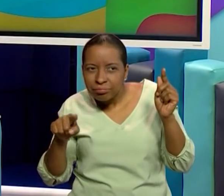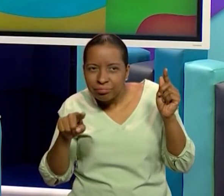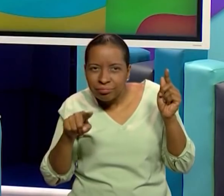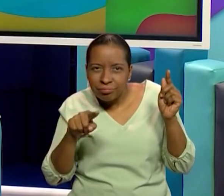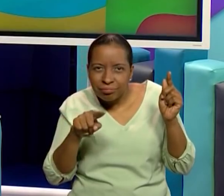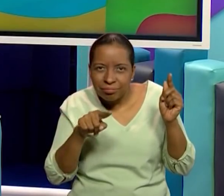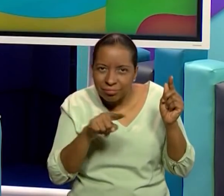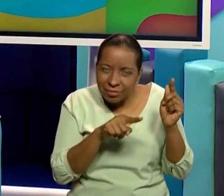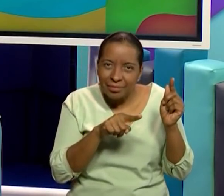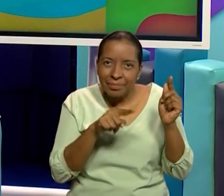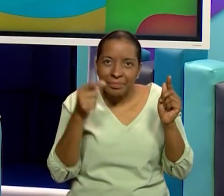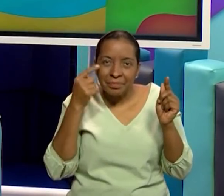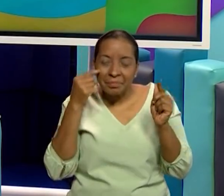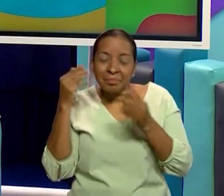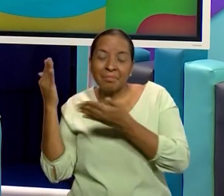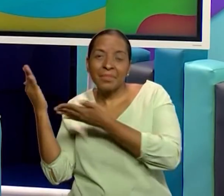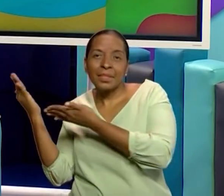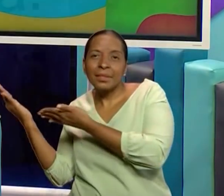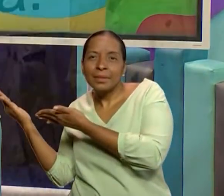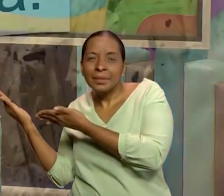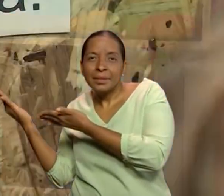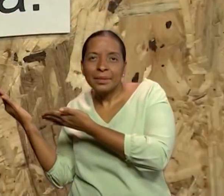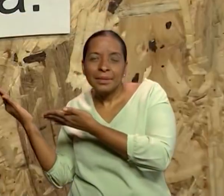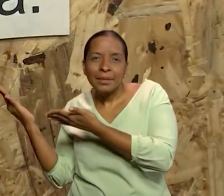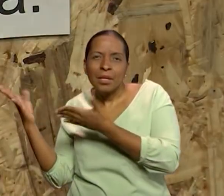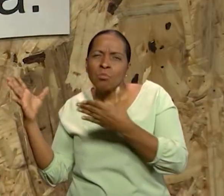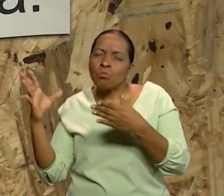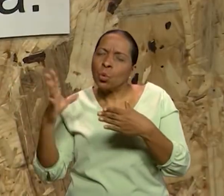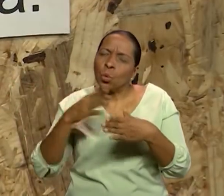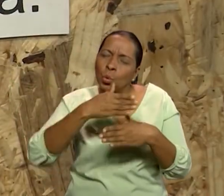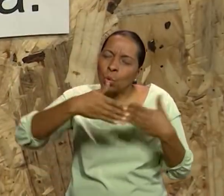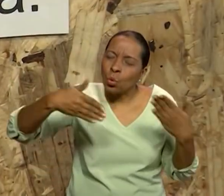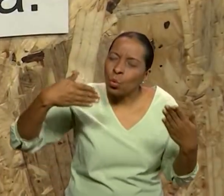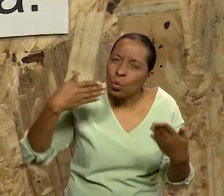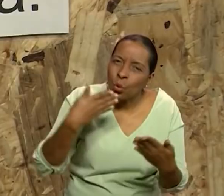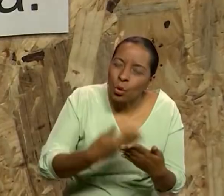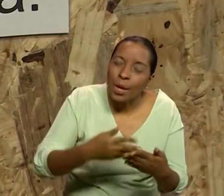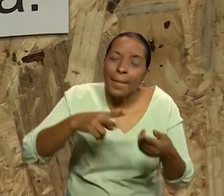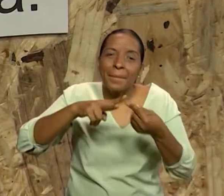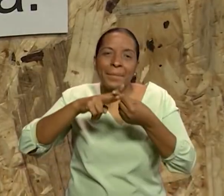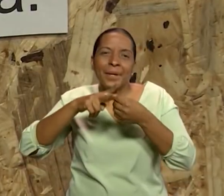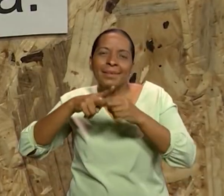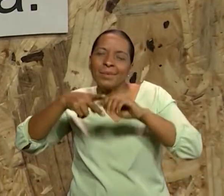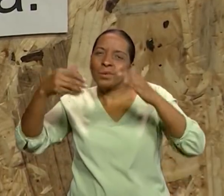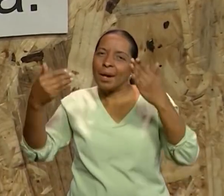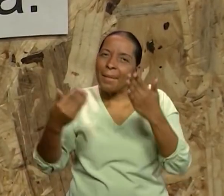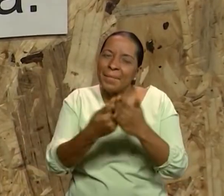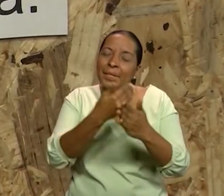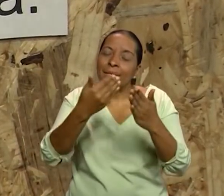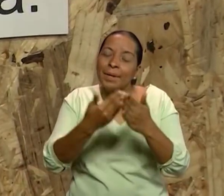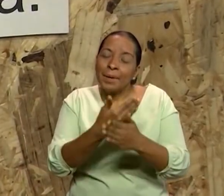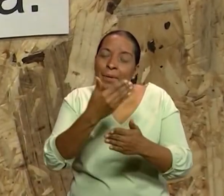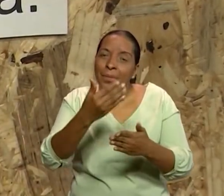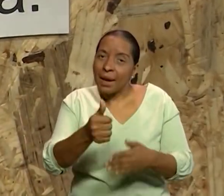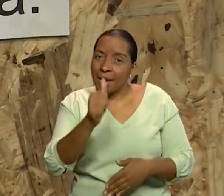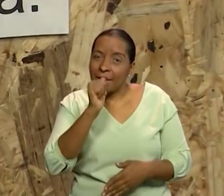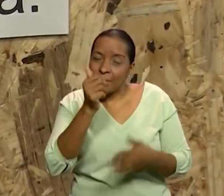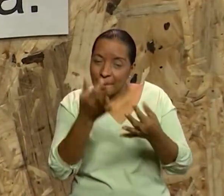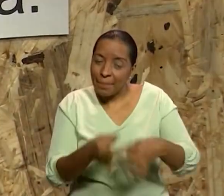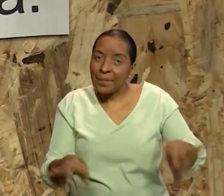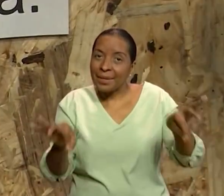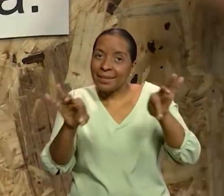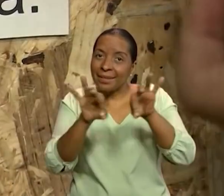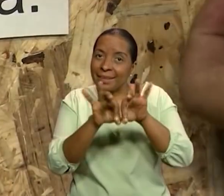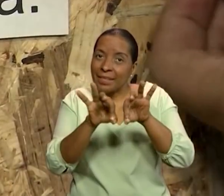Vuelve. Vuelve a reanudarse, a empezar, porque el agua es importante para